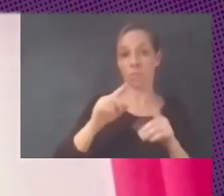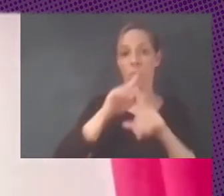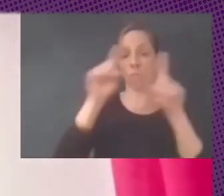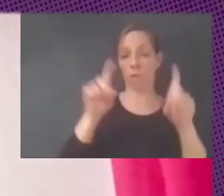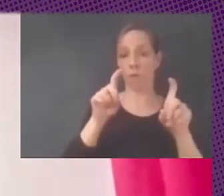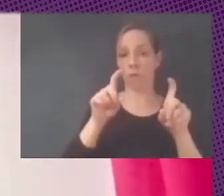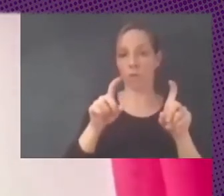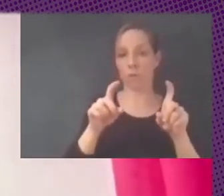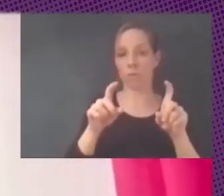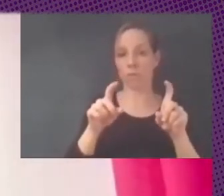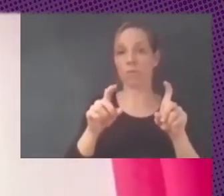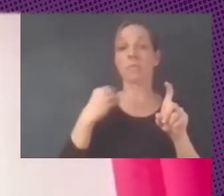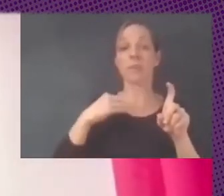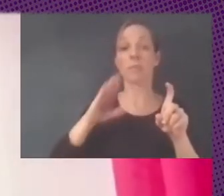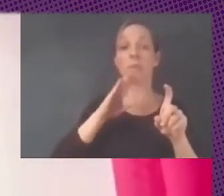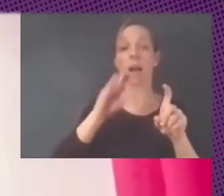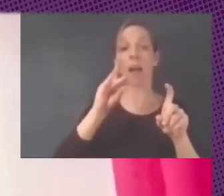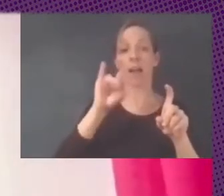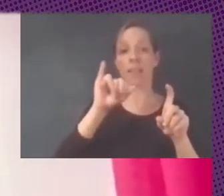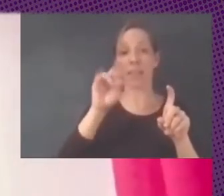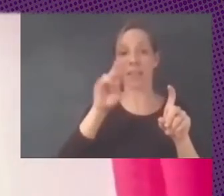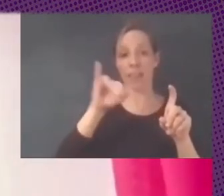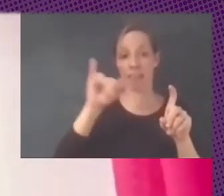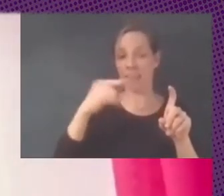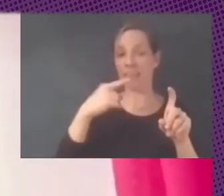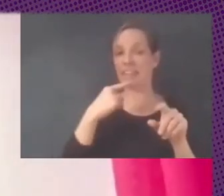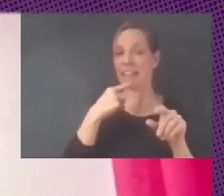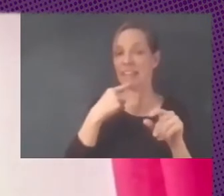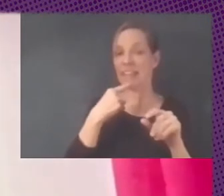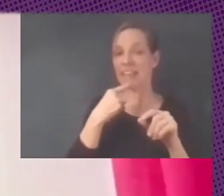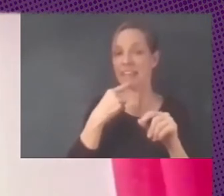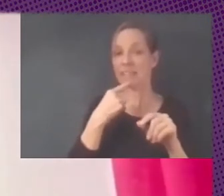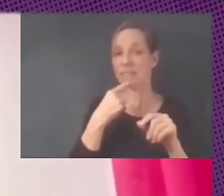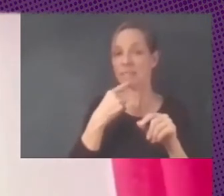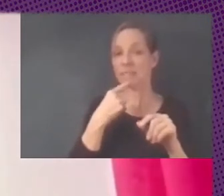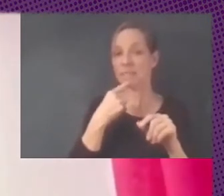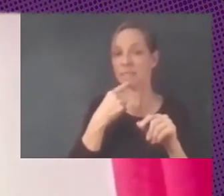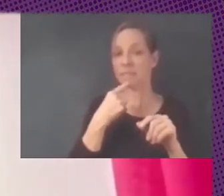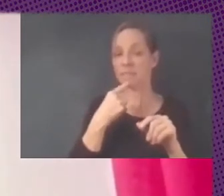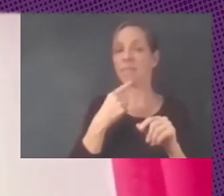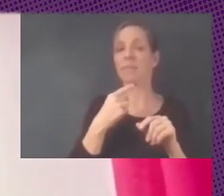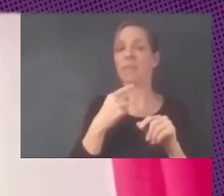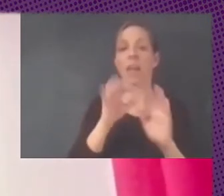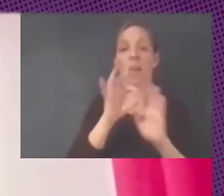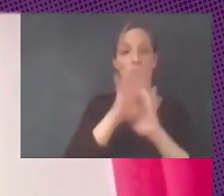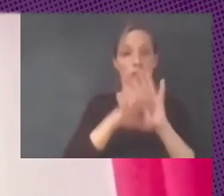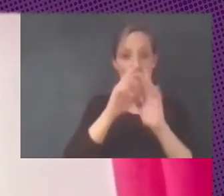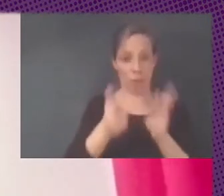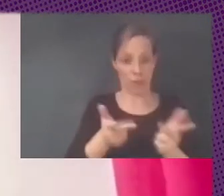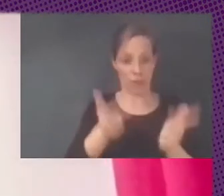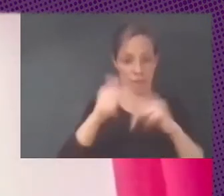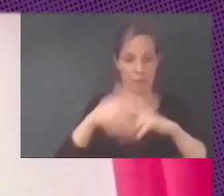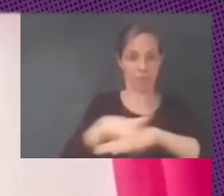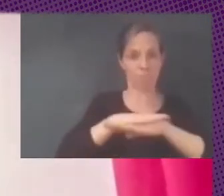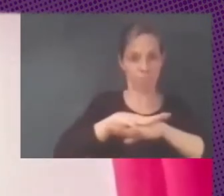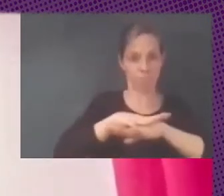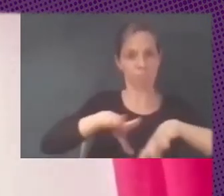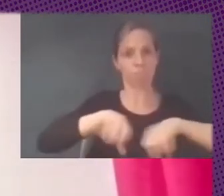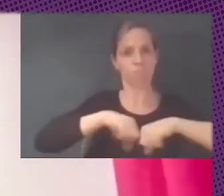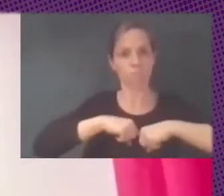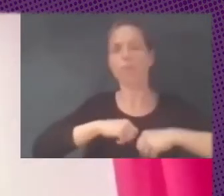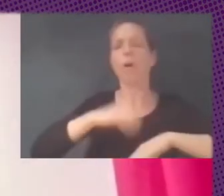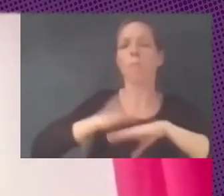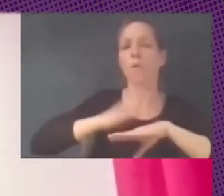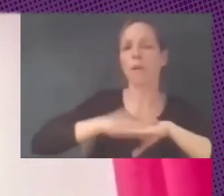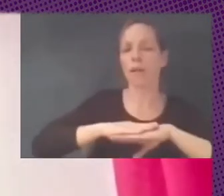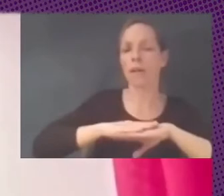que es con lo que estabas remarcando al final no por qué adoptar software libre desde el Estado por qué apoyar proyectos